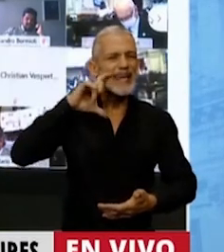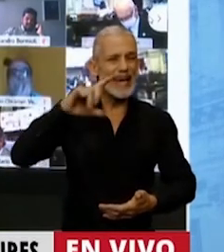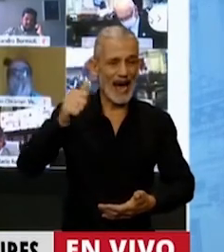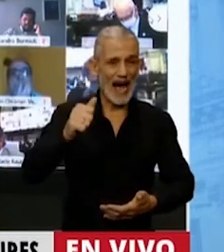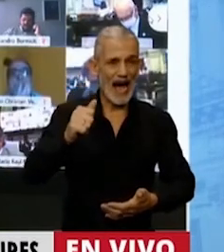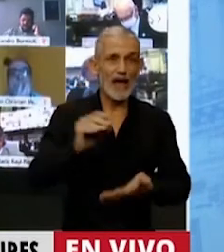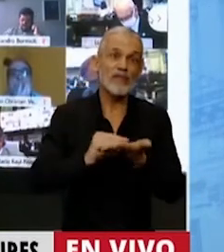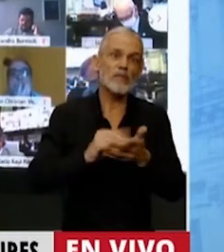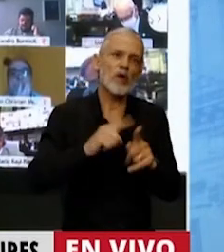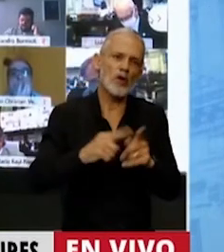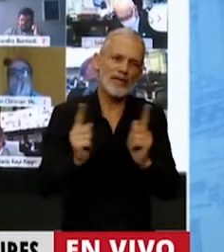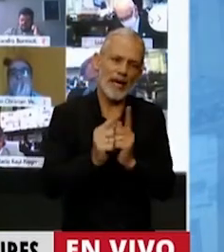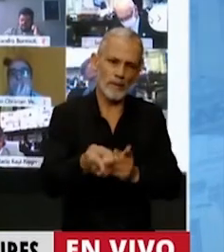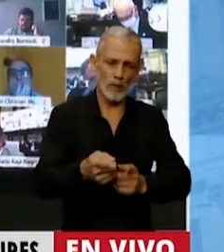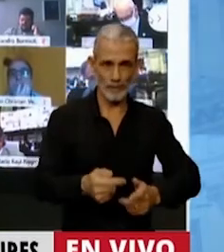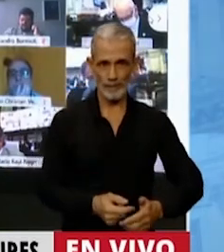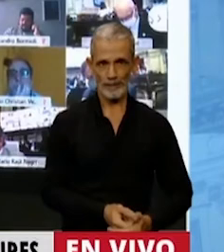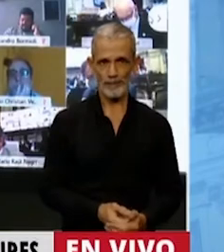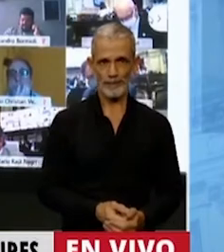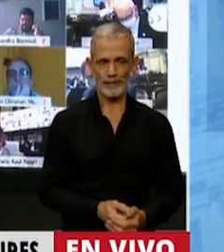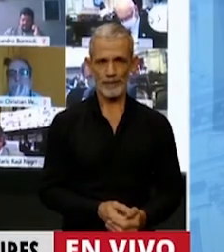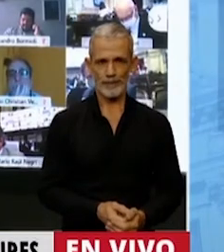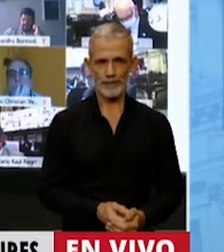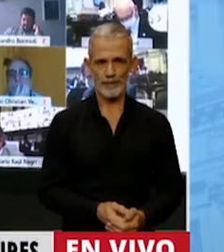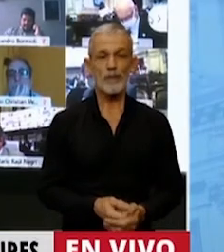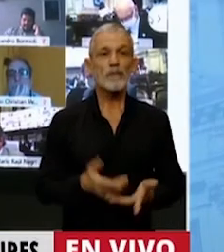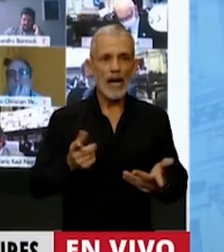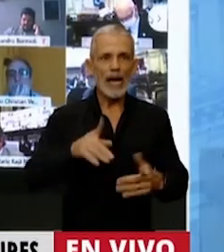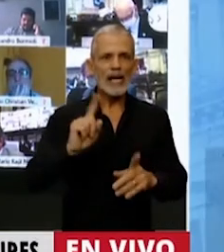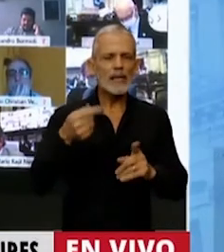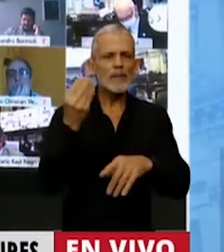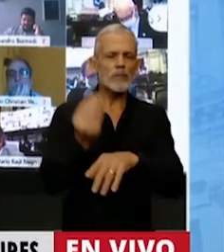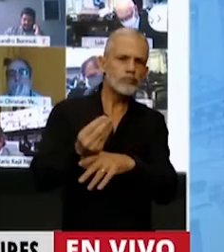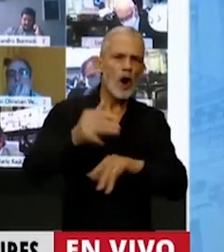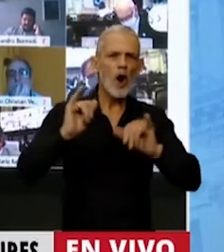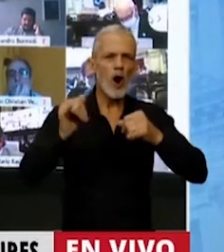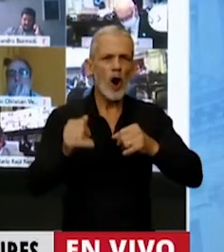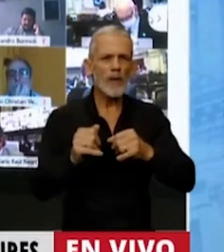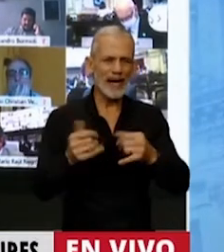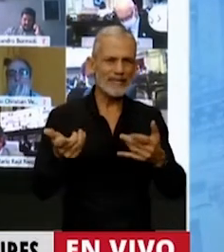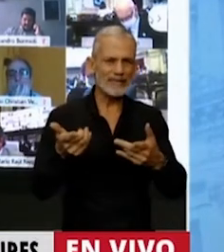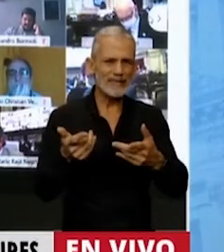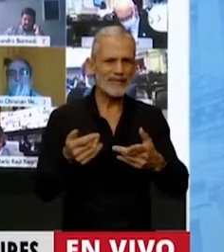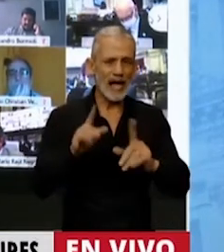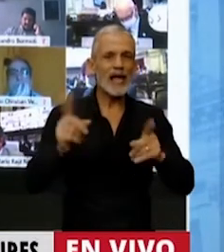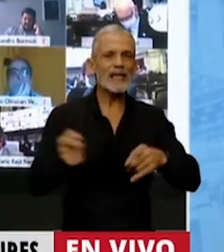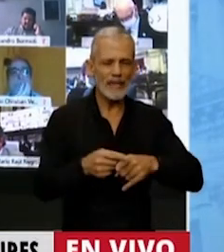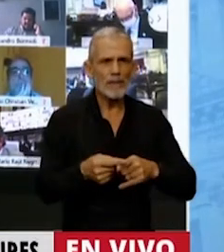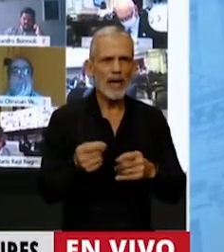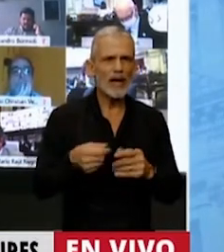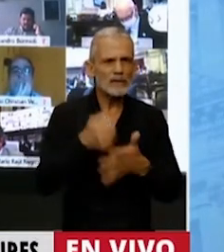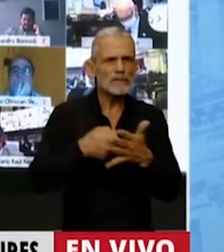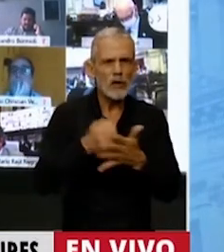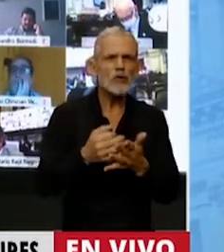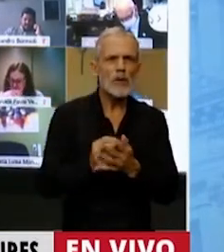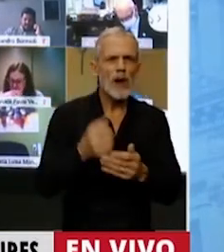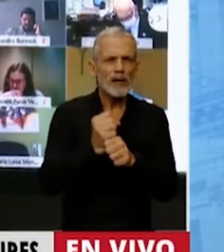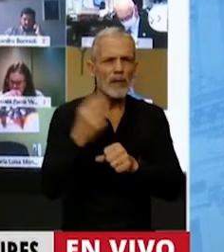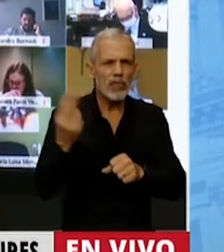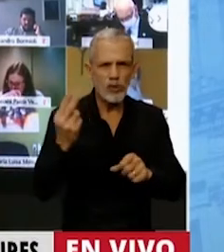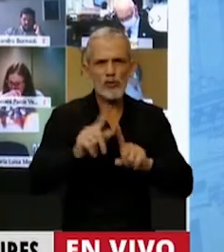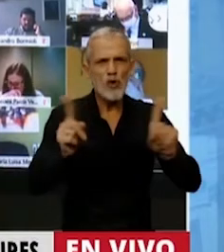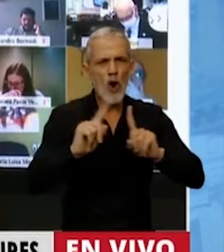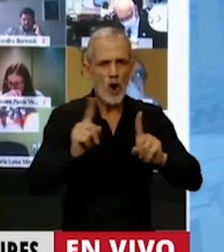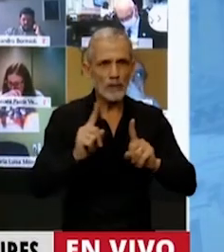Diputada, si puede ir redondeando. Está presente en los jóvenes de las aplicaciones que luchan contra la precarización y que enfrentan las